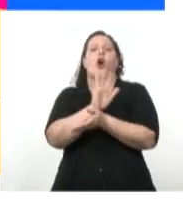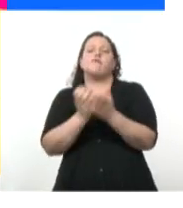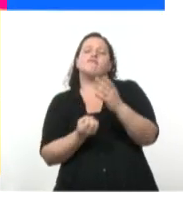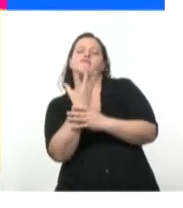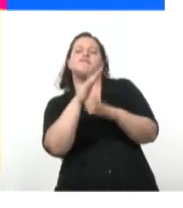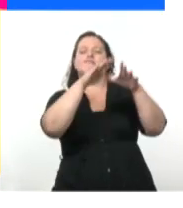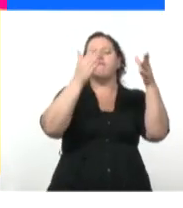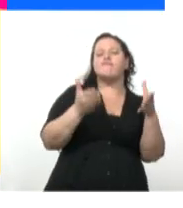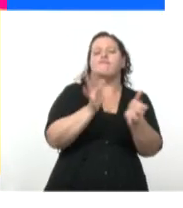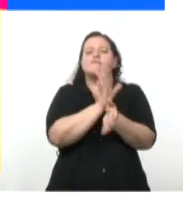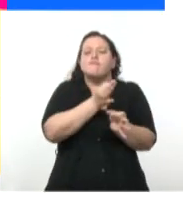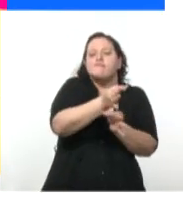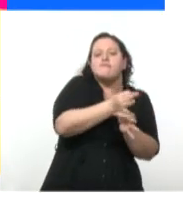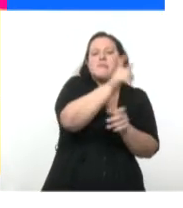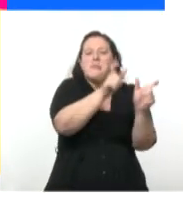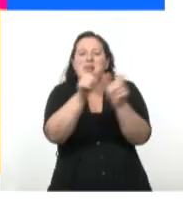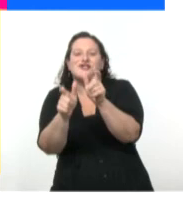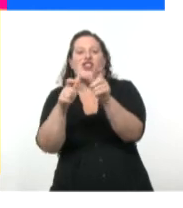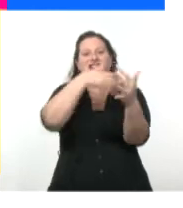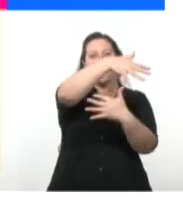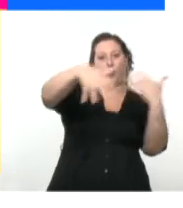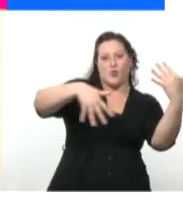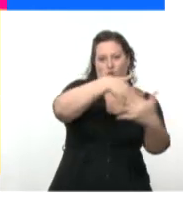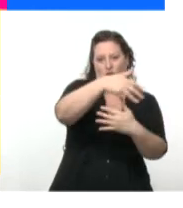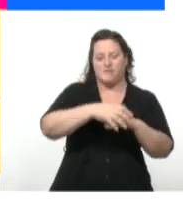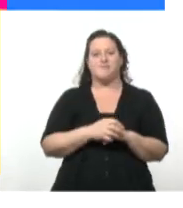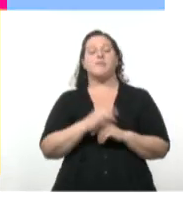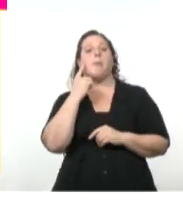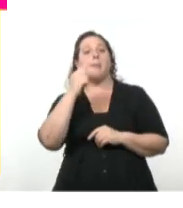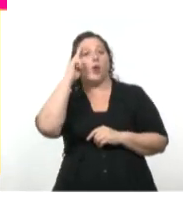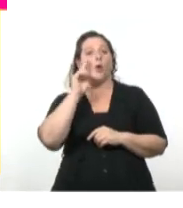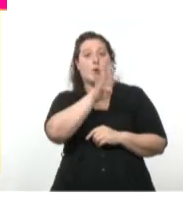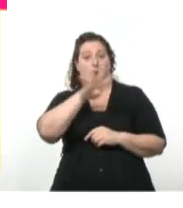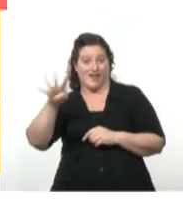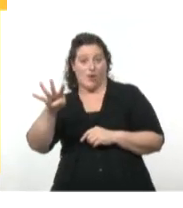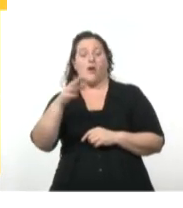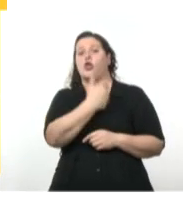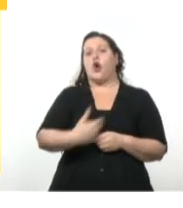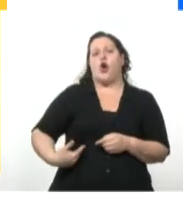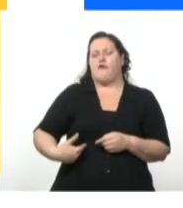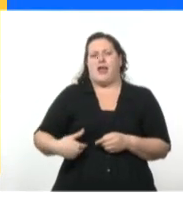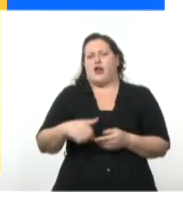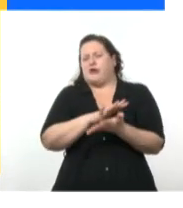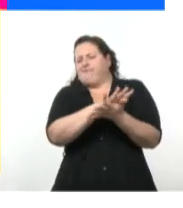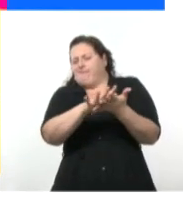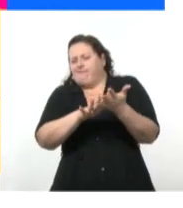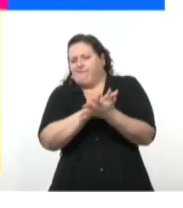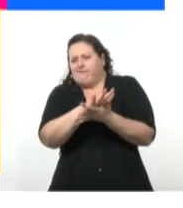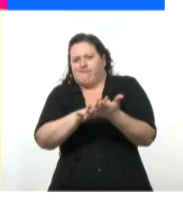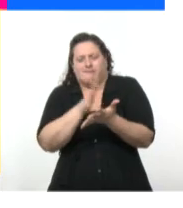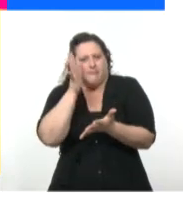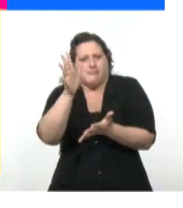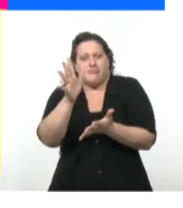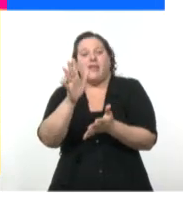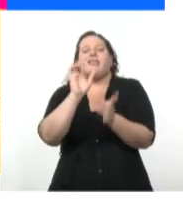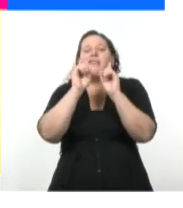A partir de 1944, los gobiernos se caracterizan por su corrupción y por un mayor acercamiento a los